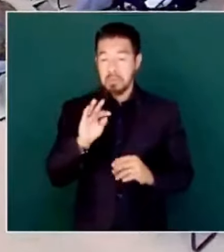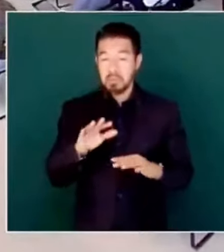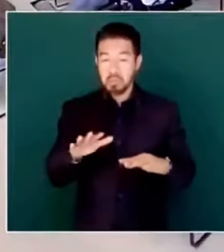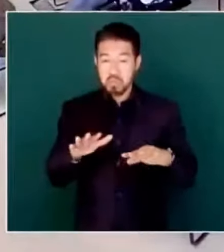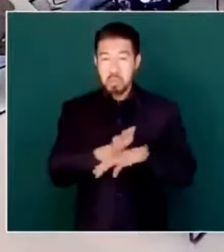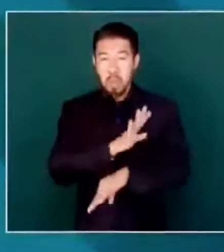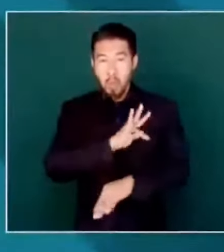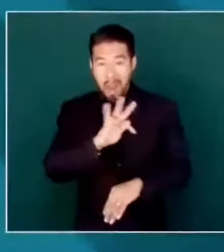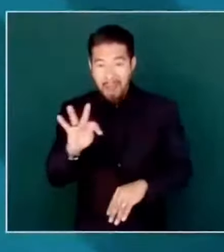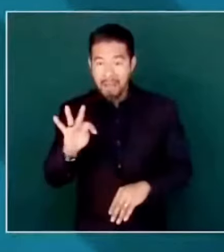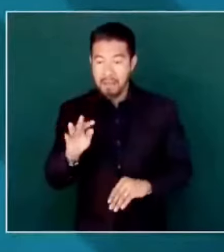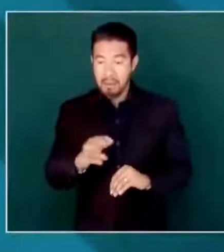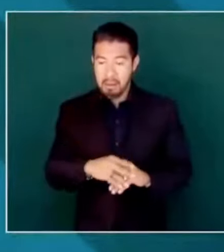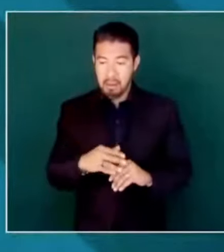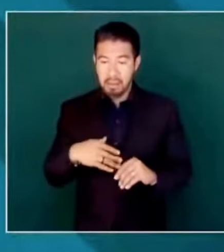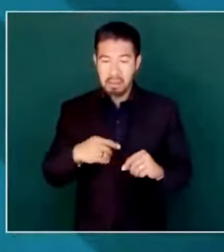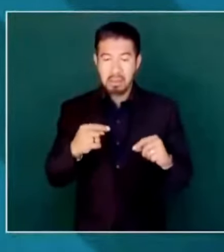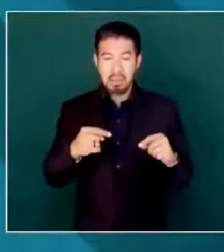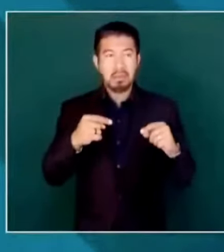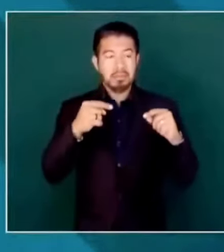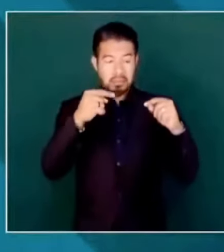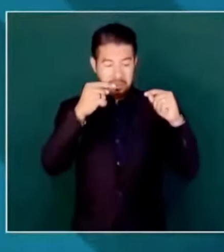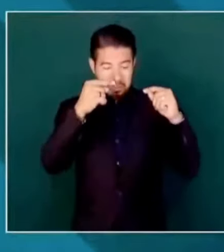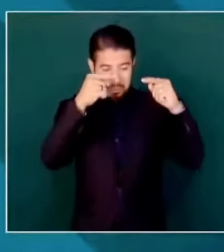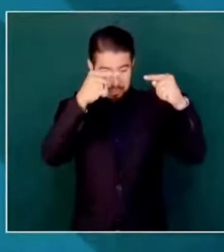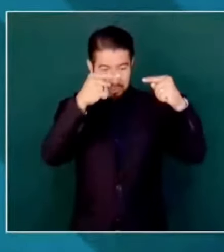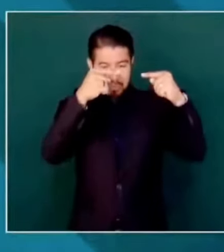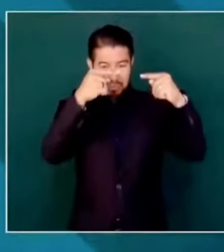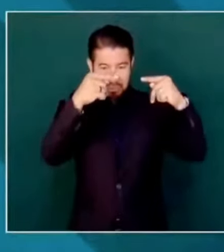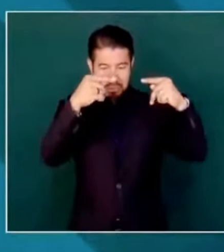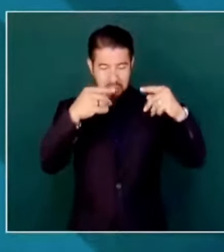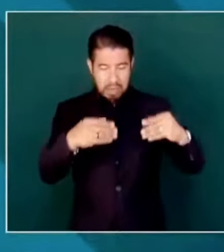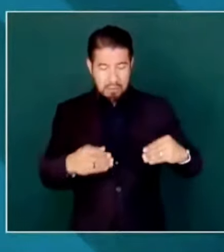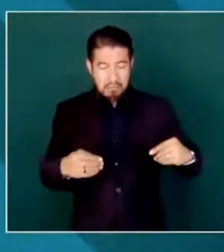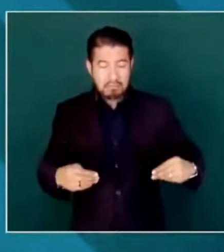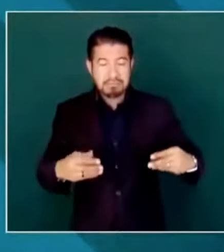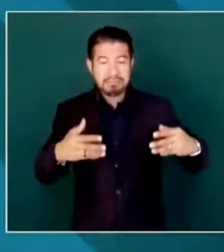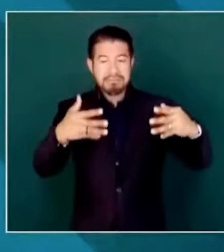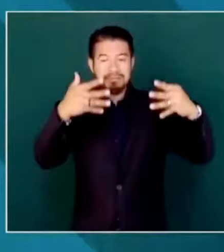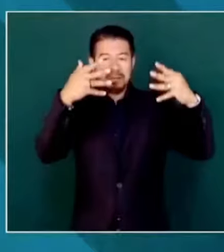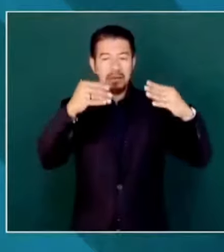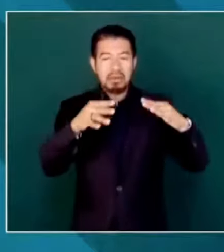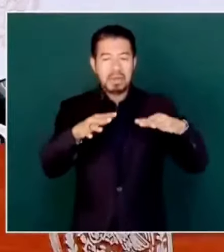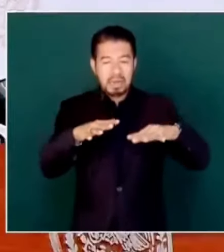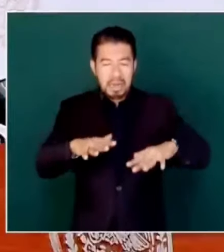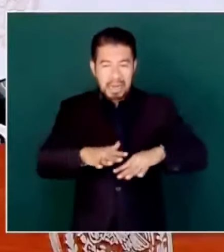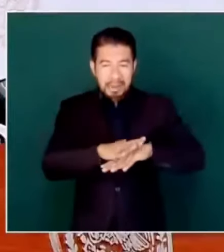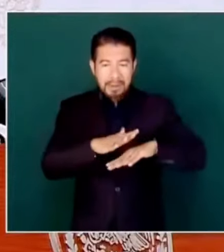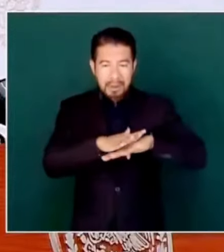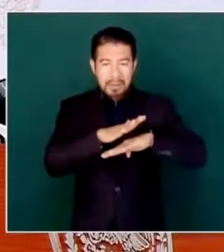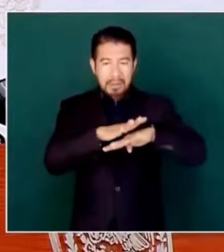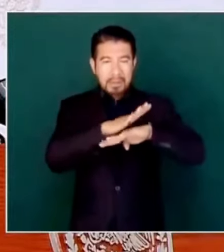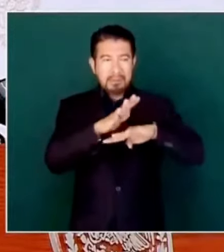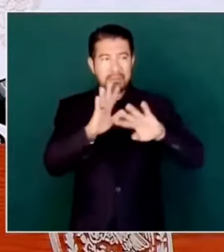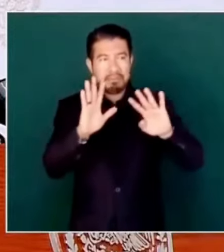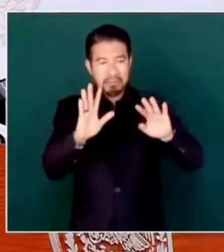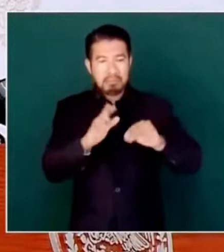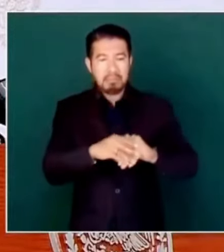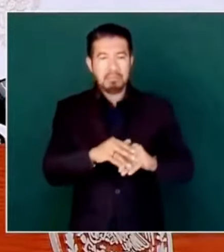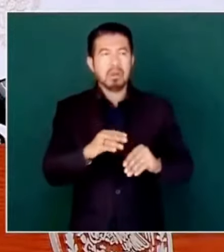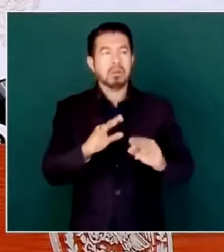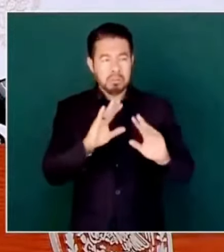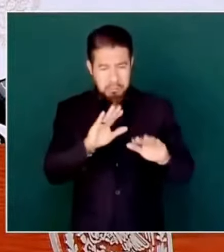y teóricamente fue bien